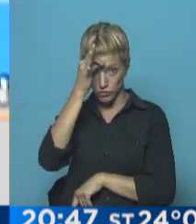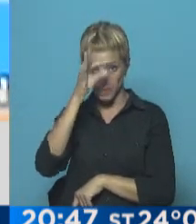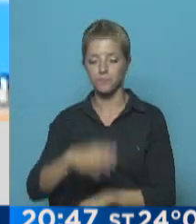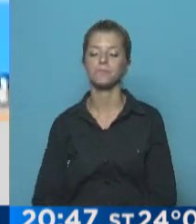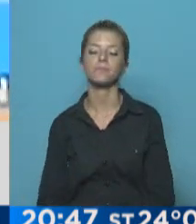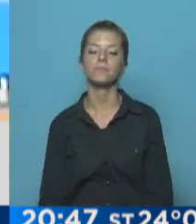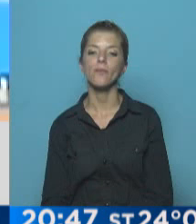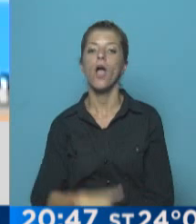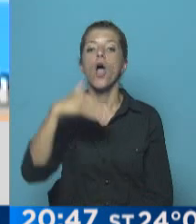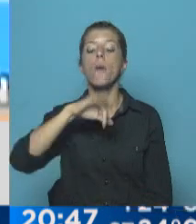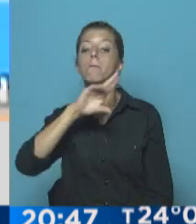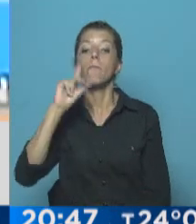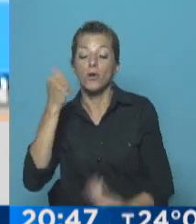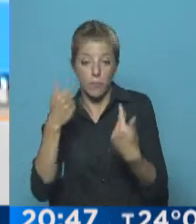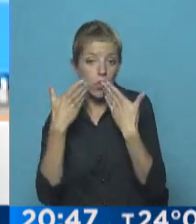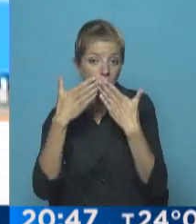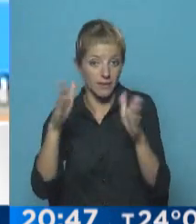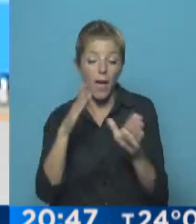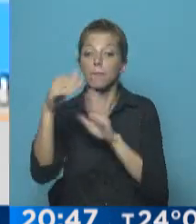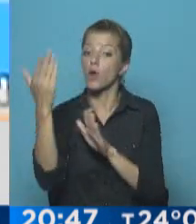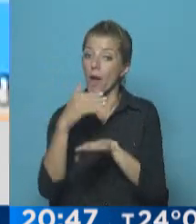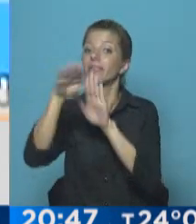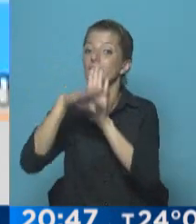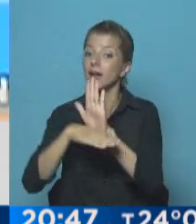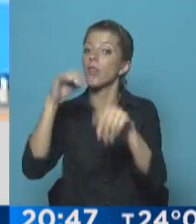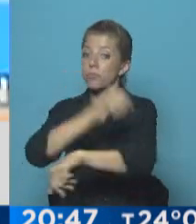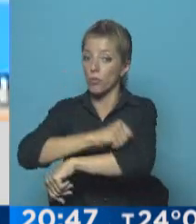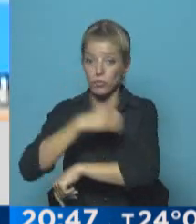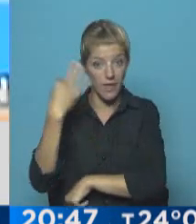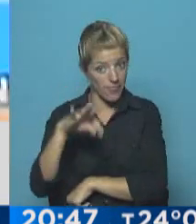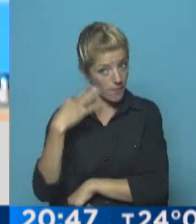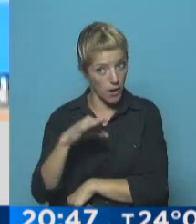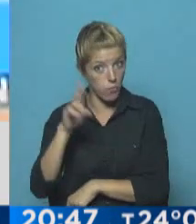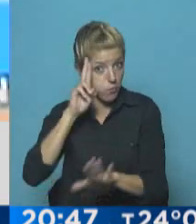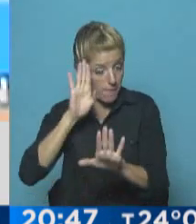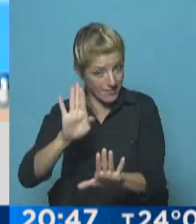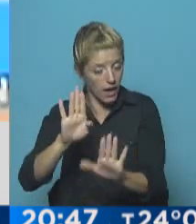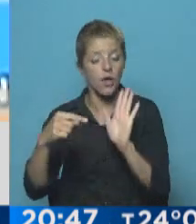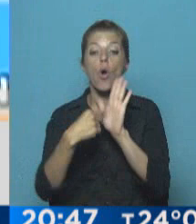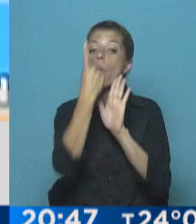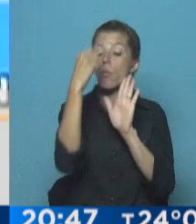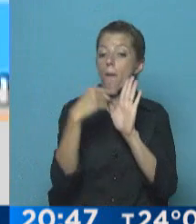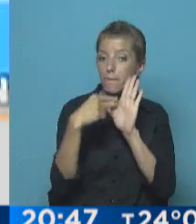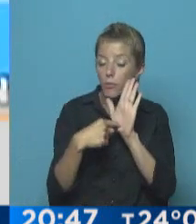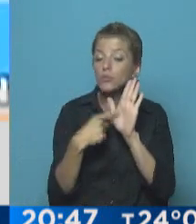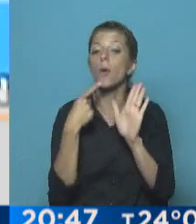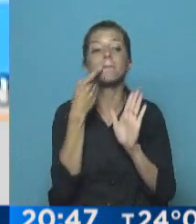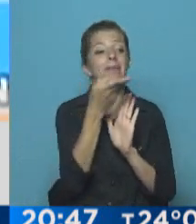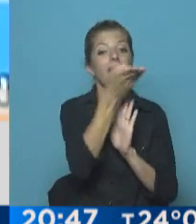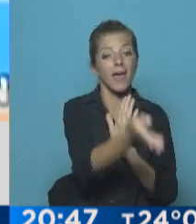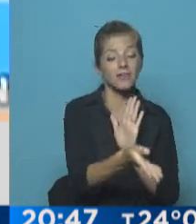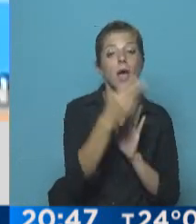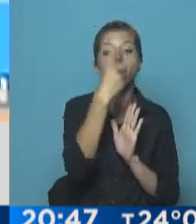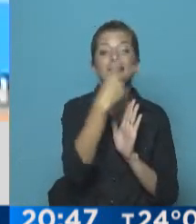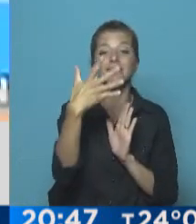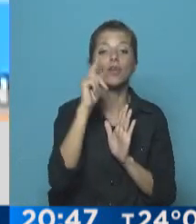luego de que aceptara cumplir con una serie de reglas de conducta que se le impusieron. Una de las condiciones impuestas exige que la DIVA done la suma de